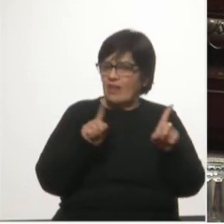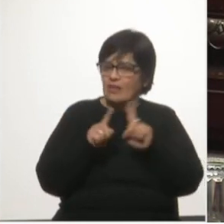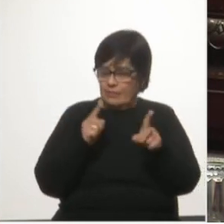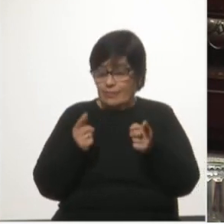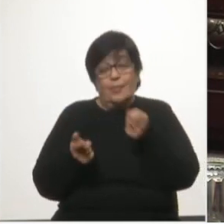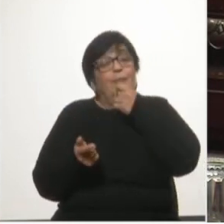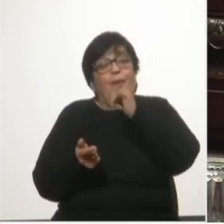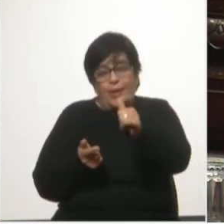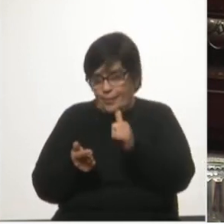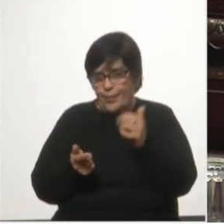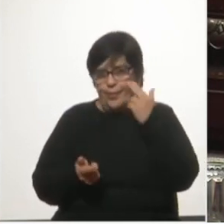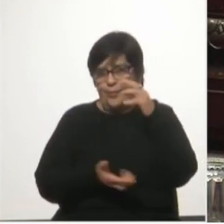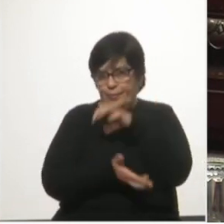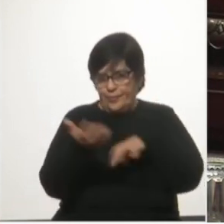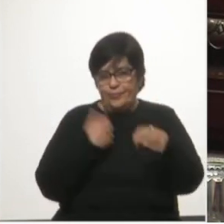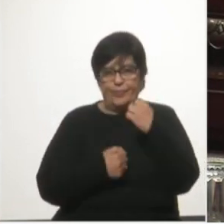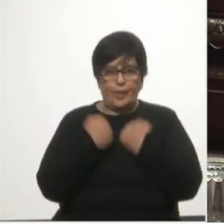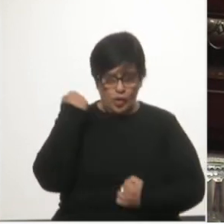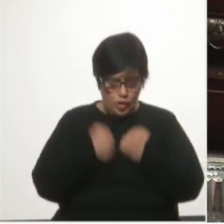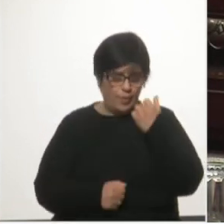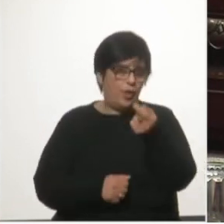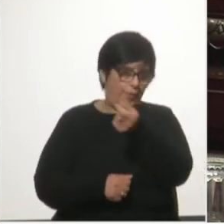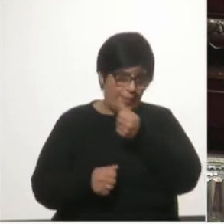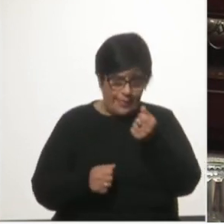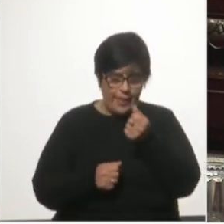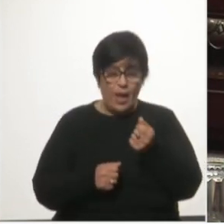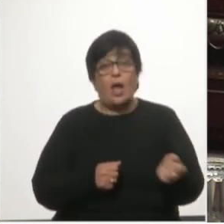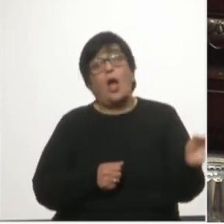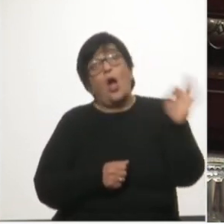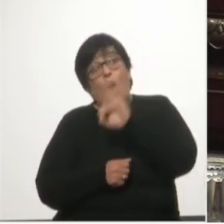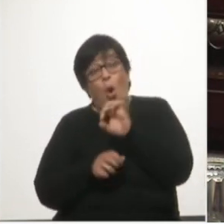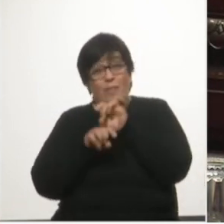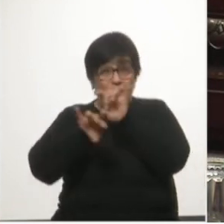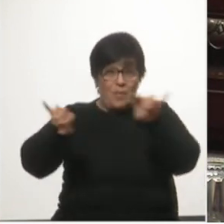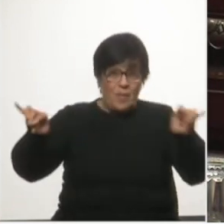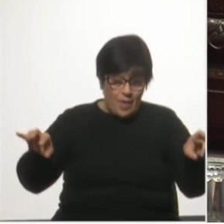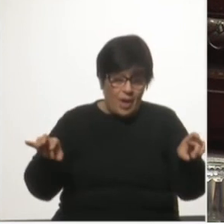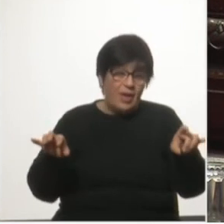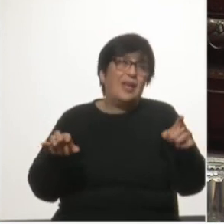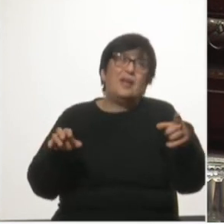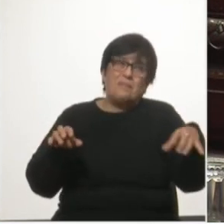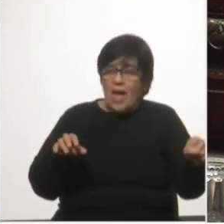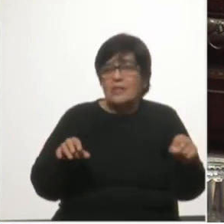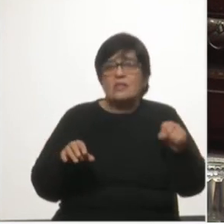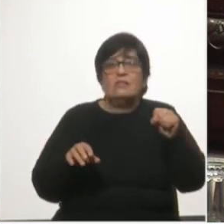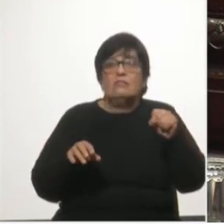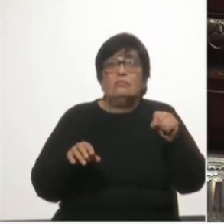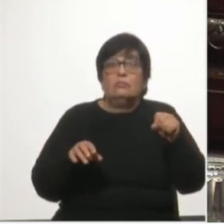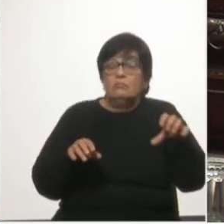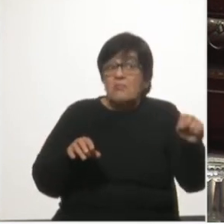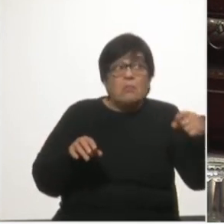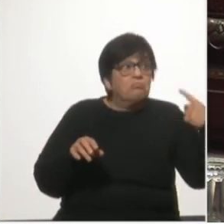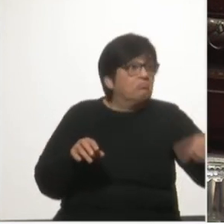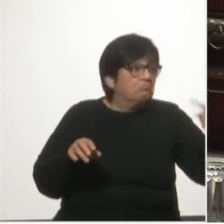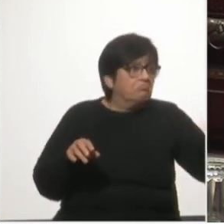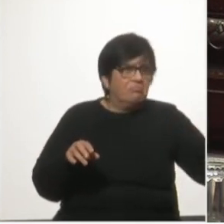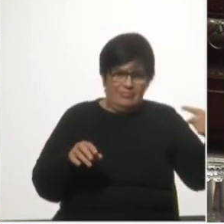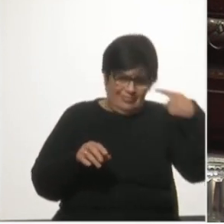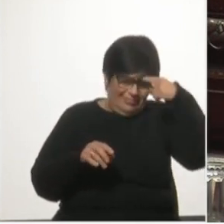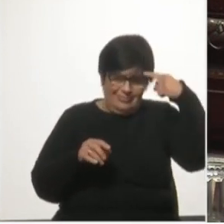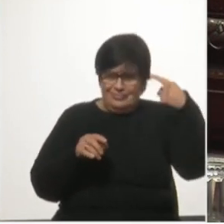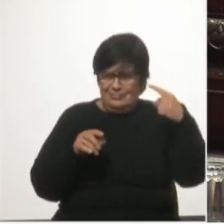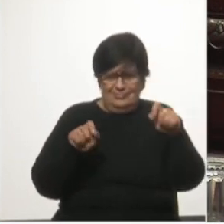se incluyen crisis económicas o financieras o pandemia, etcétera. Sí, aunque cueste